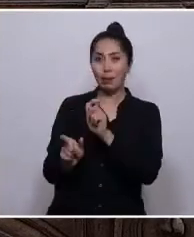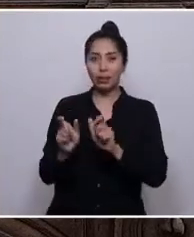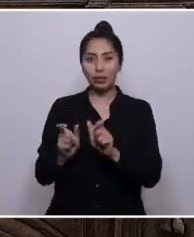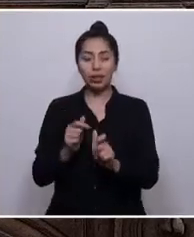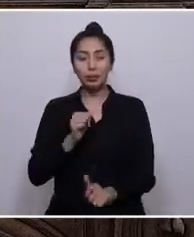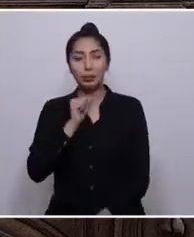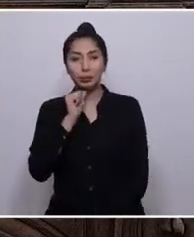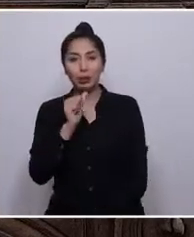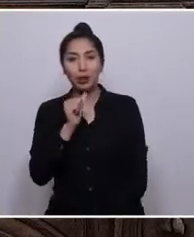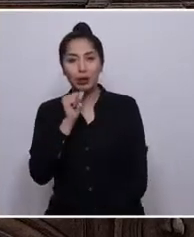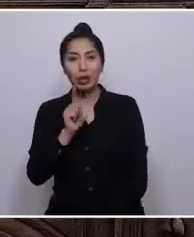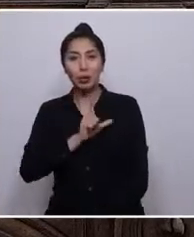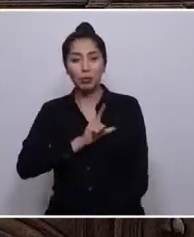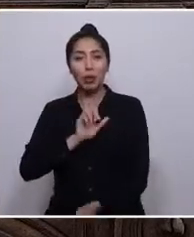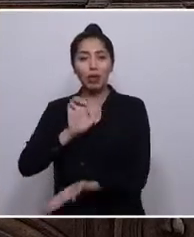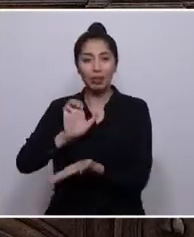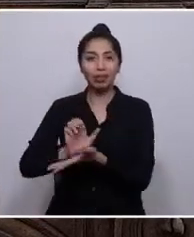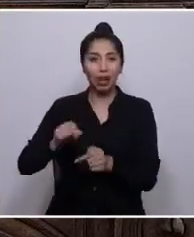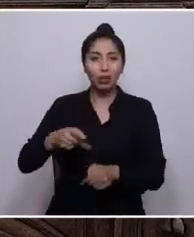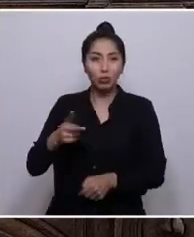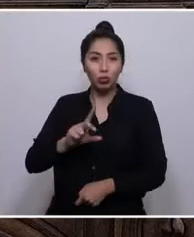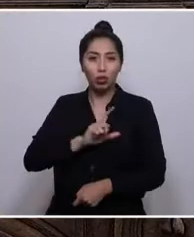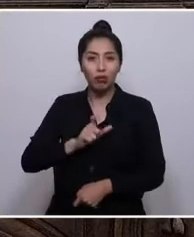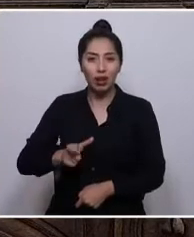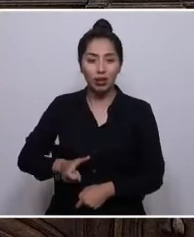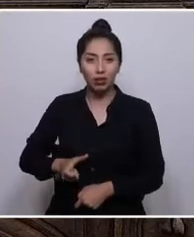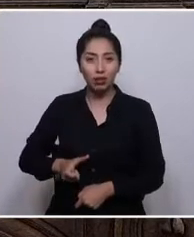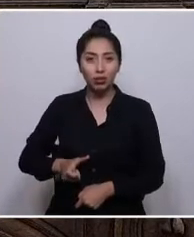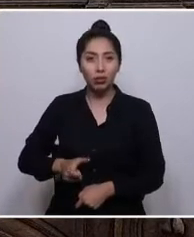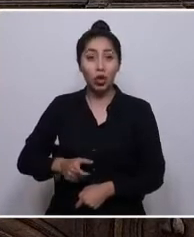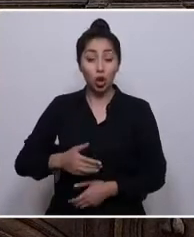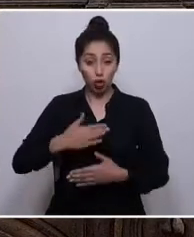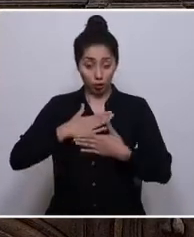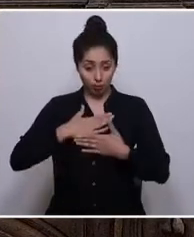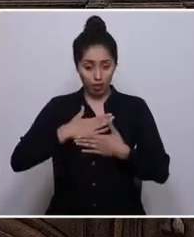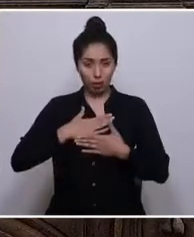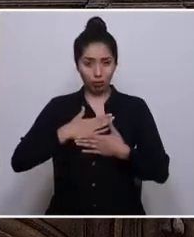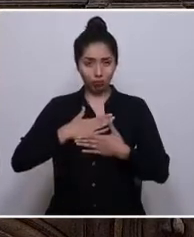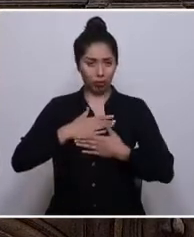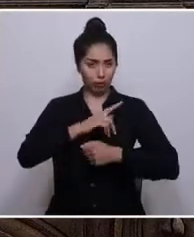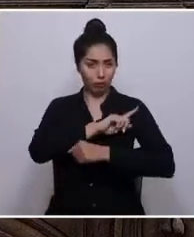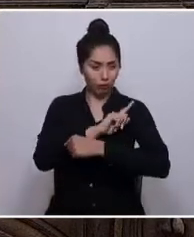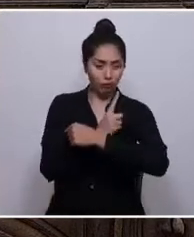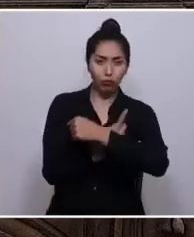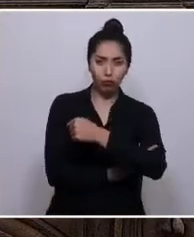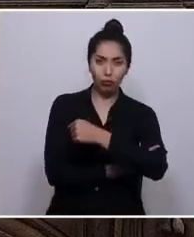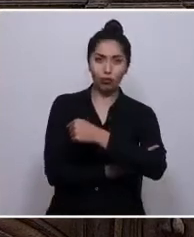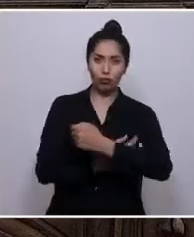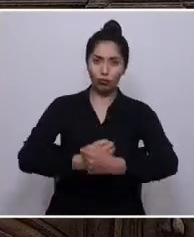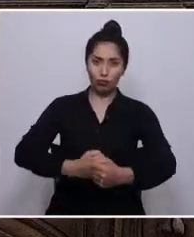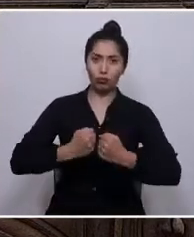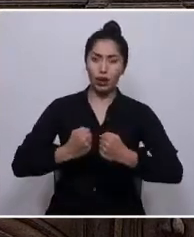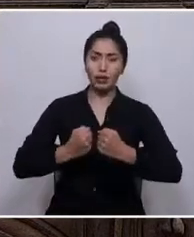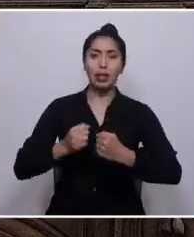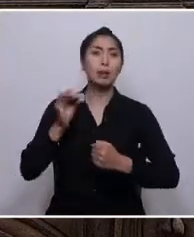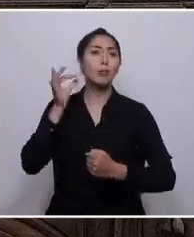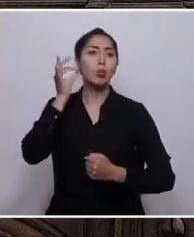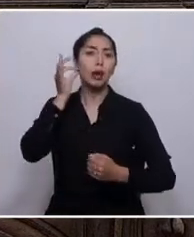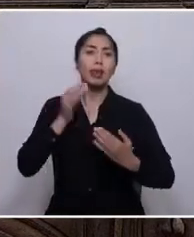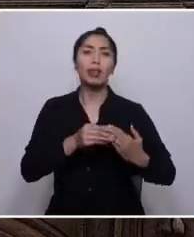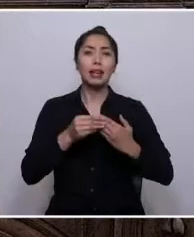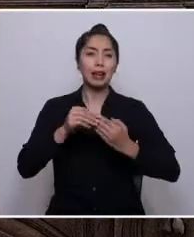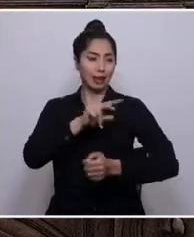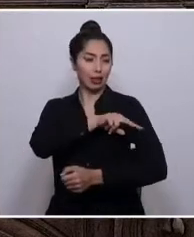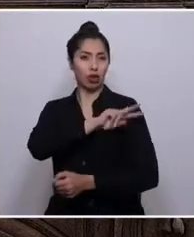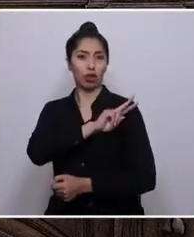y sus gobiernos. Traigo conmigo la fuerza de las mujeres dirigentes del norte. Llego